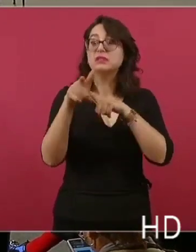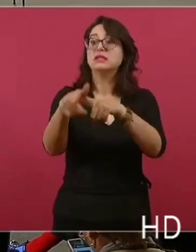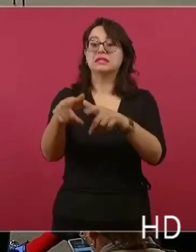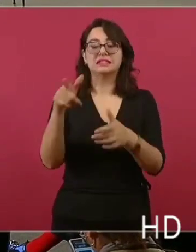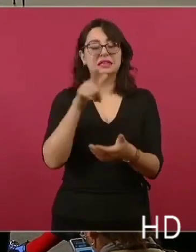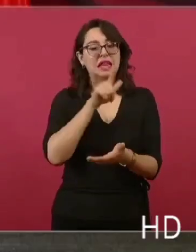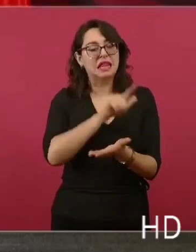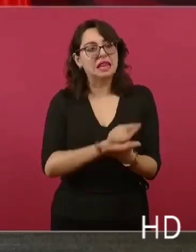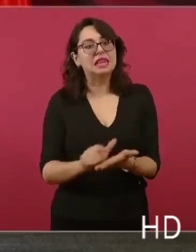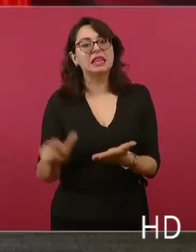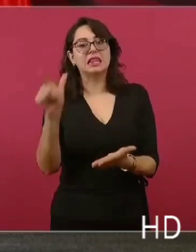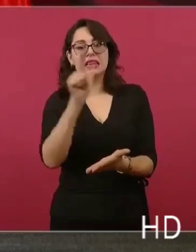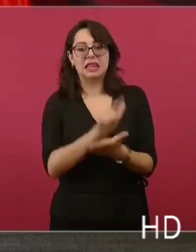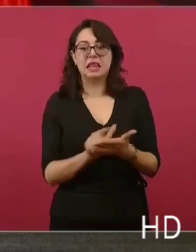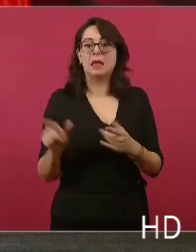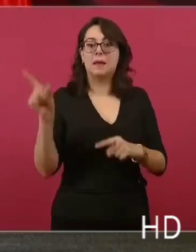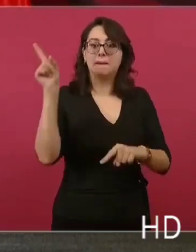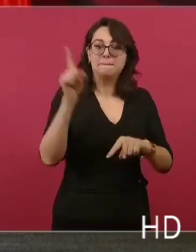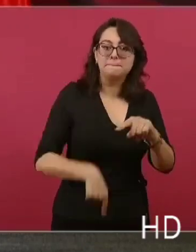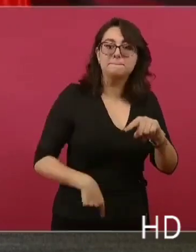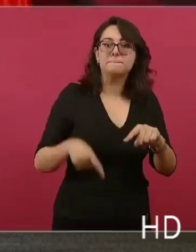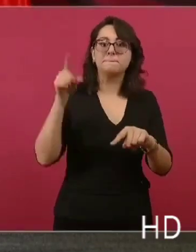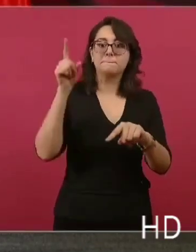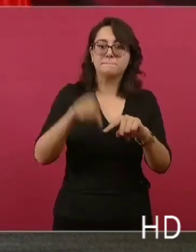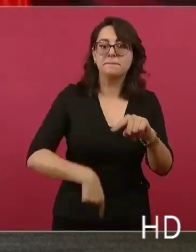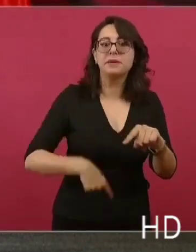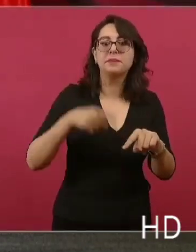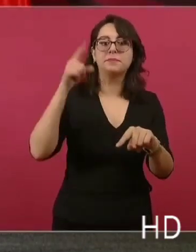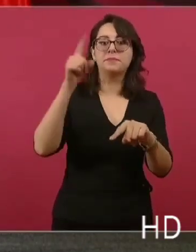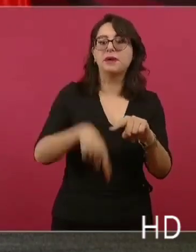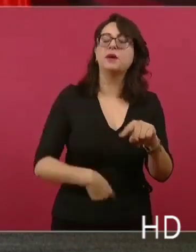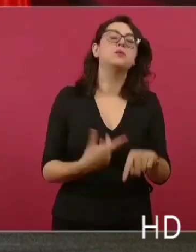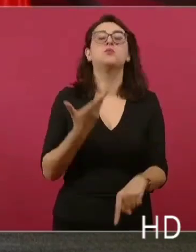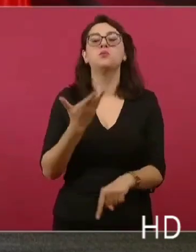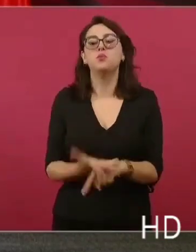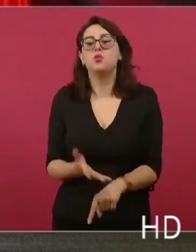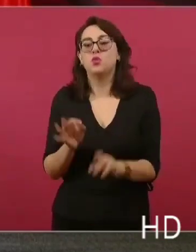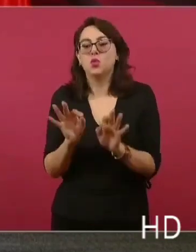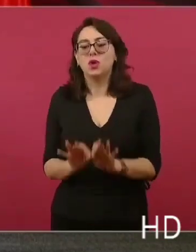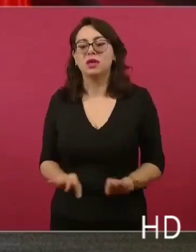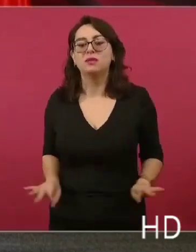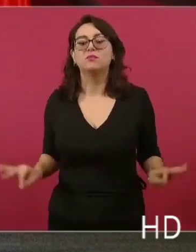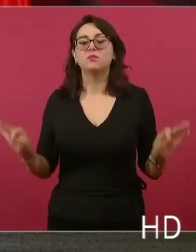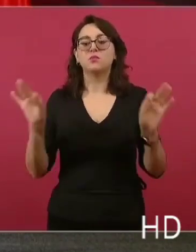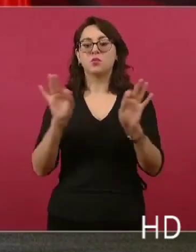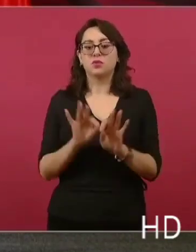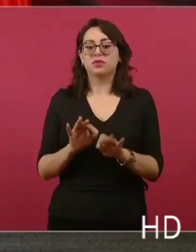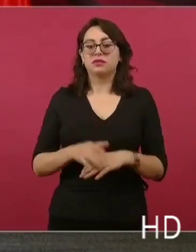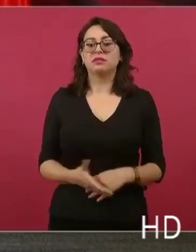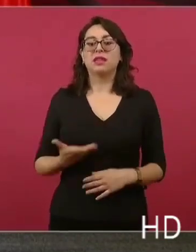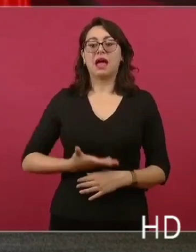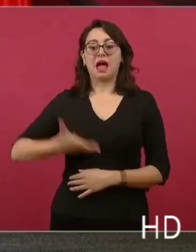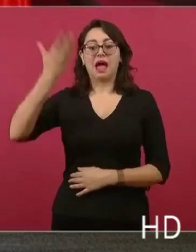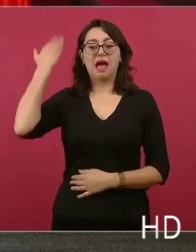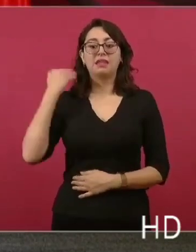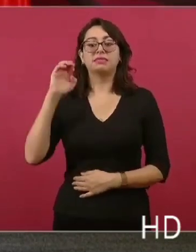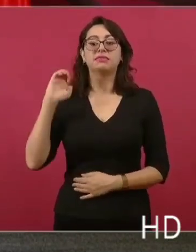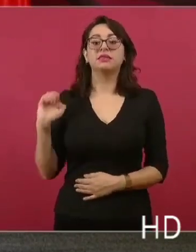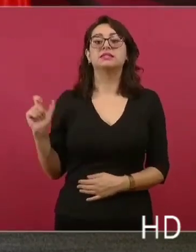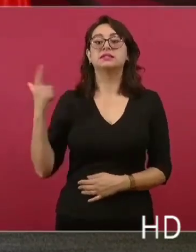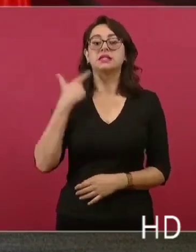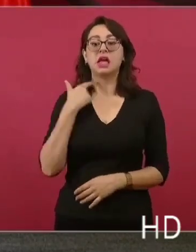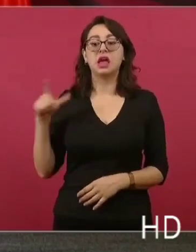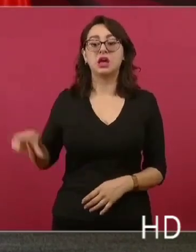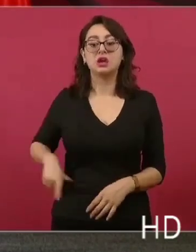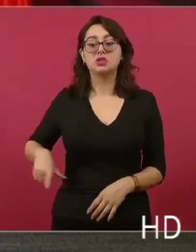Esto que por primera vez tuvimos, nunca un gobierno se propuso combatir